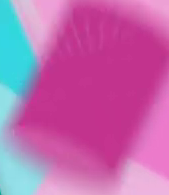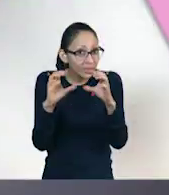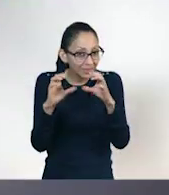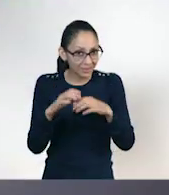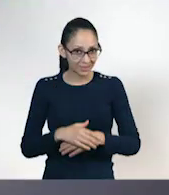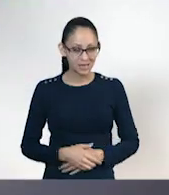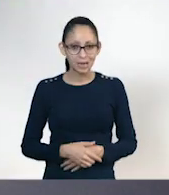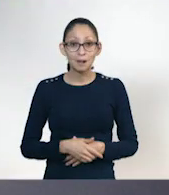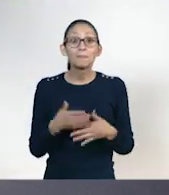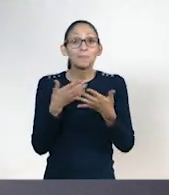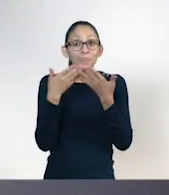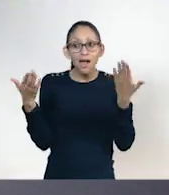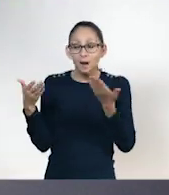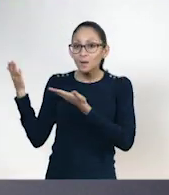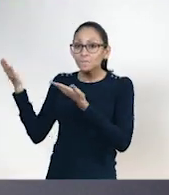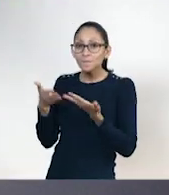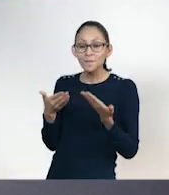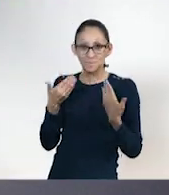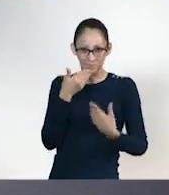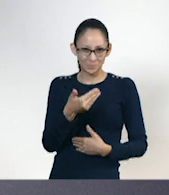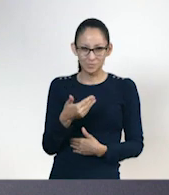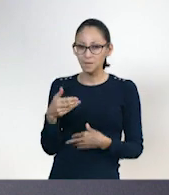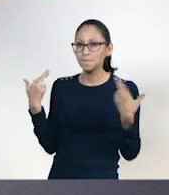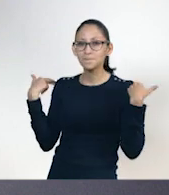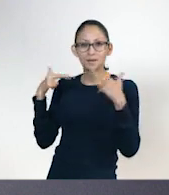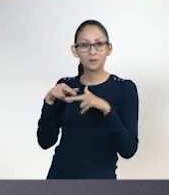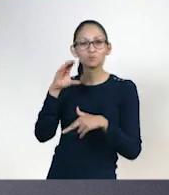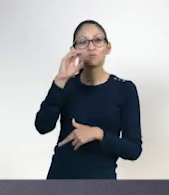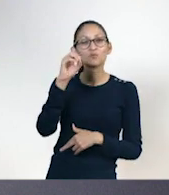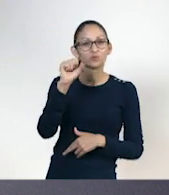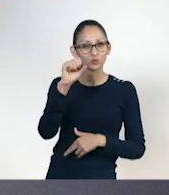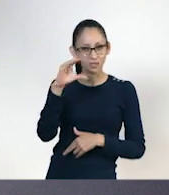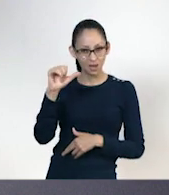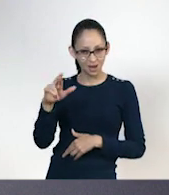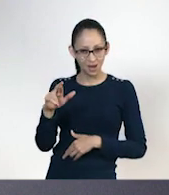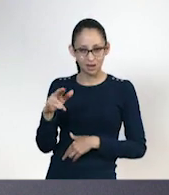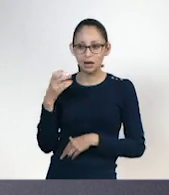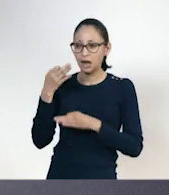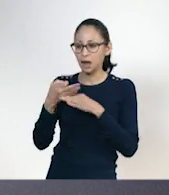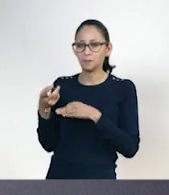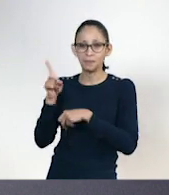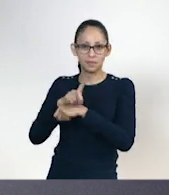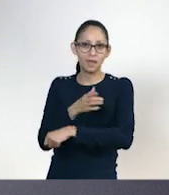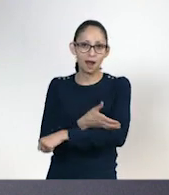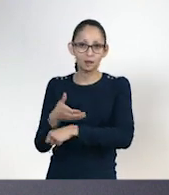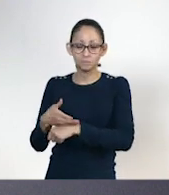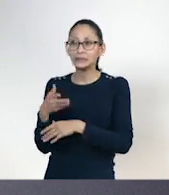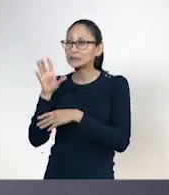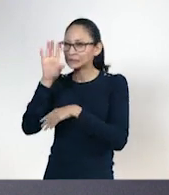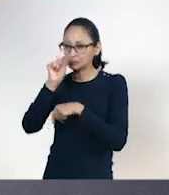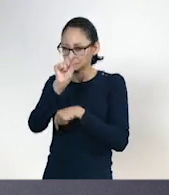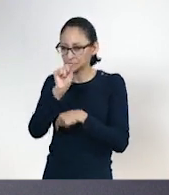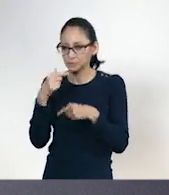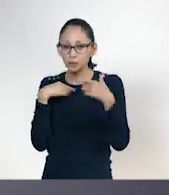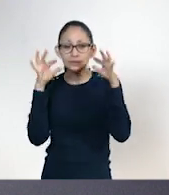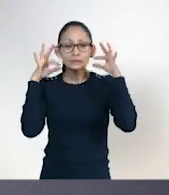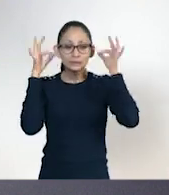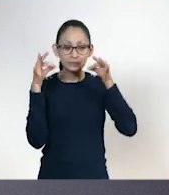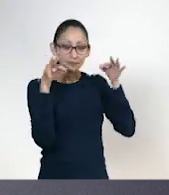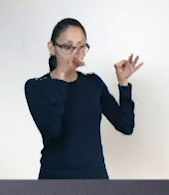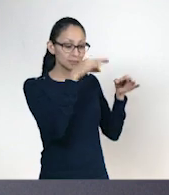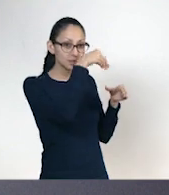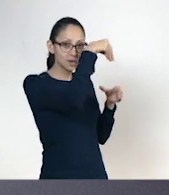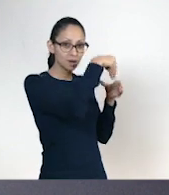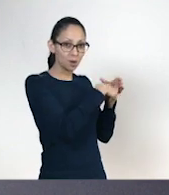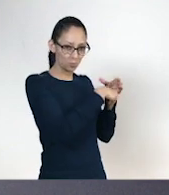Y ahora le damos la bienvenida al profesor Oscar, que nos hace el favor de acompañarnos. Alberto, muchas gracias. Déjenme quito mi cubrebocas. Lo vamos a guardar en esta bolsita